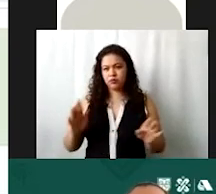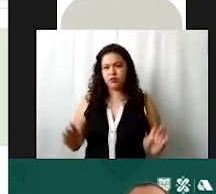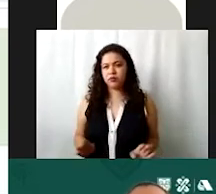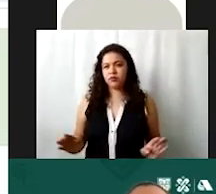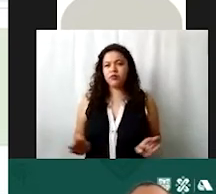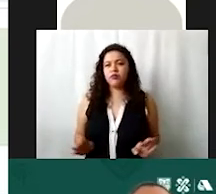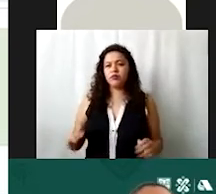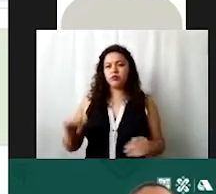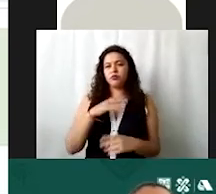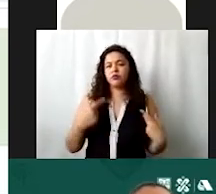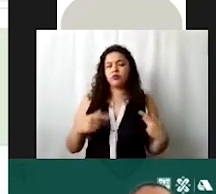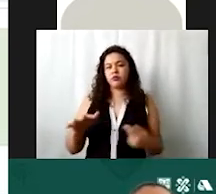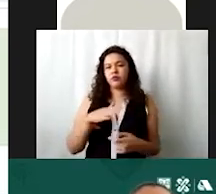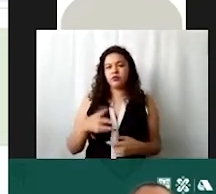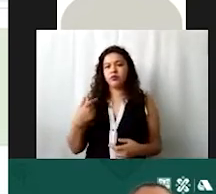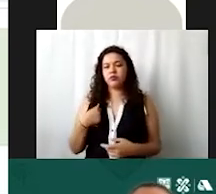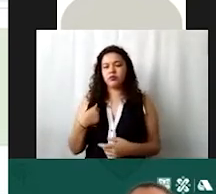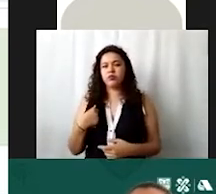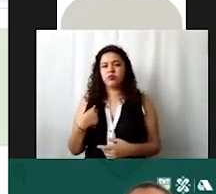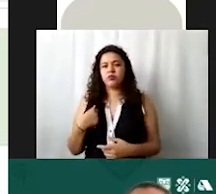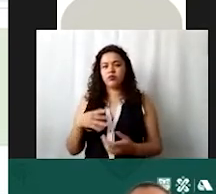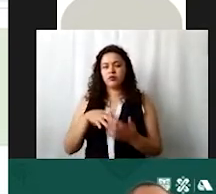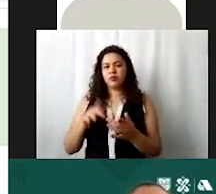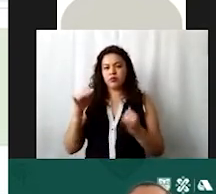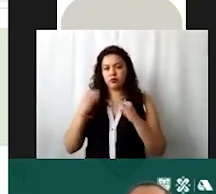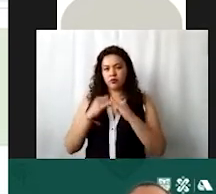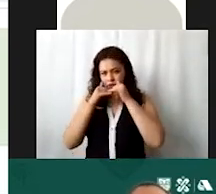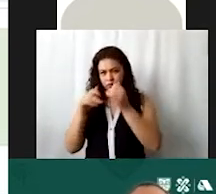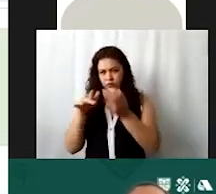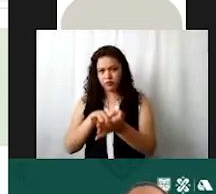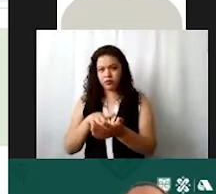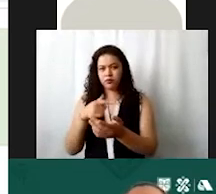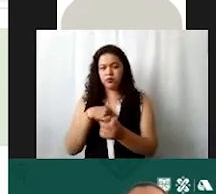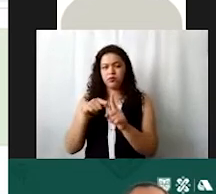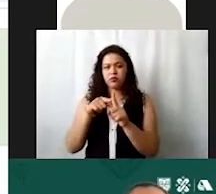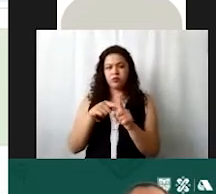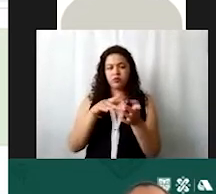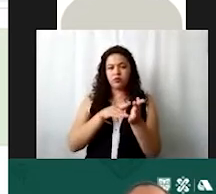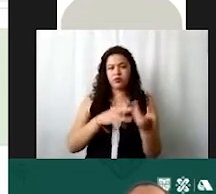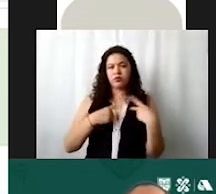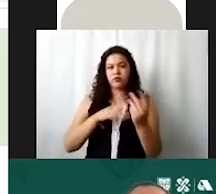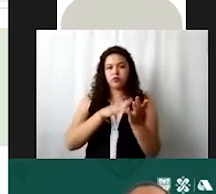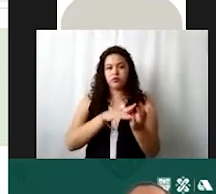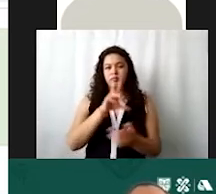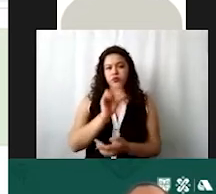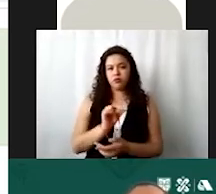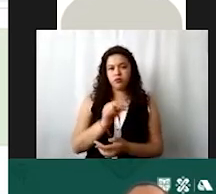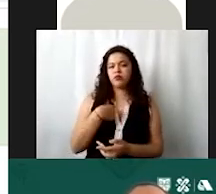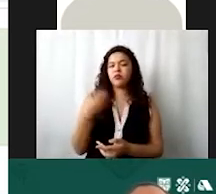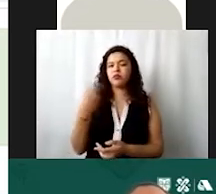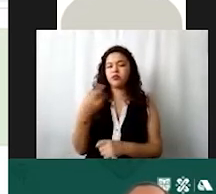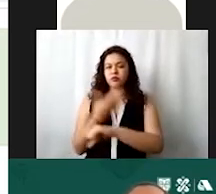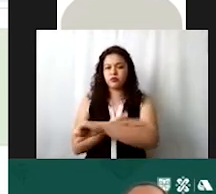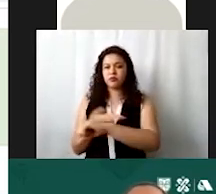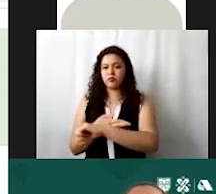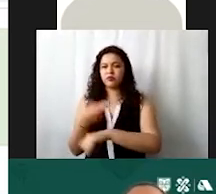población como voy a apoyar a instituciones no apoyo directamente a las personas aquí necesito registrar